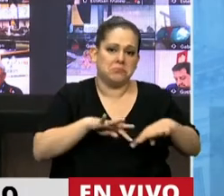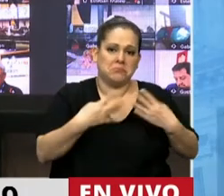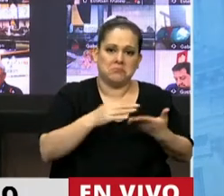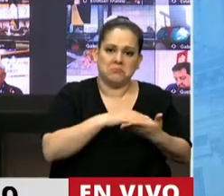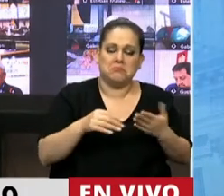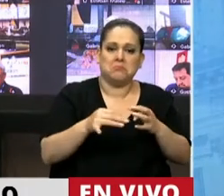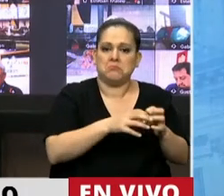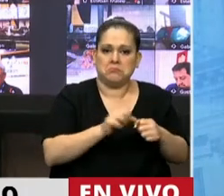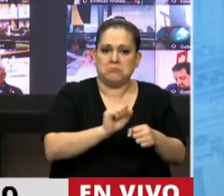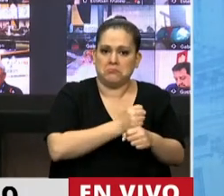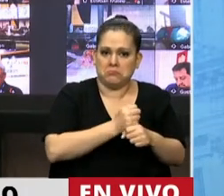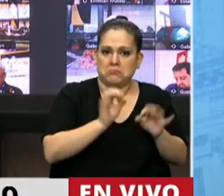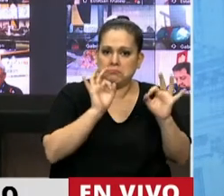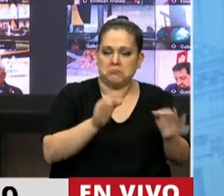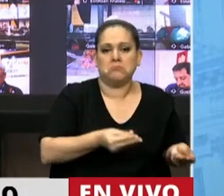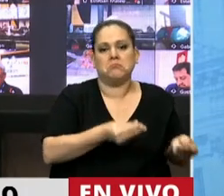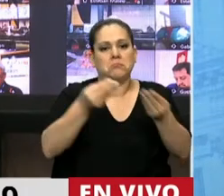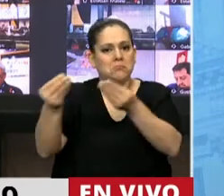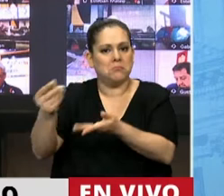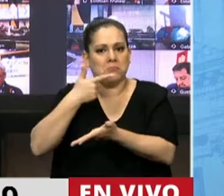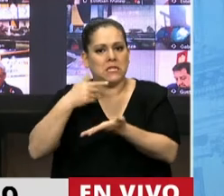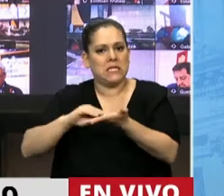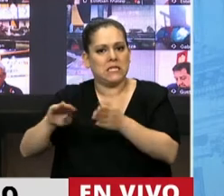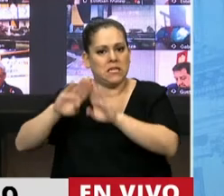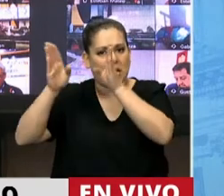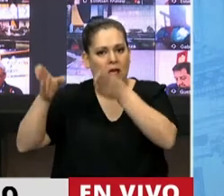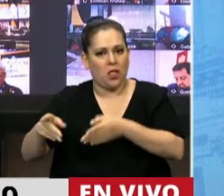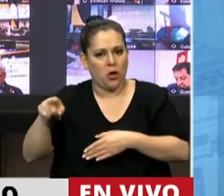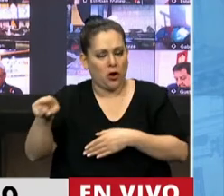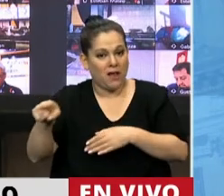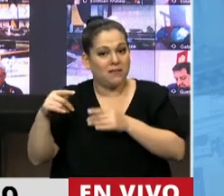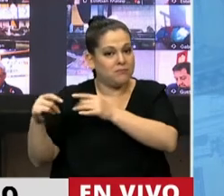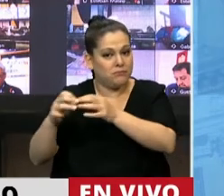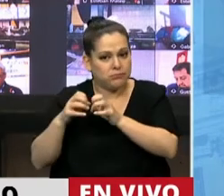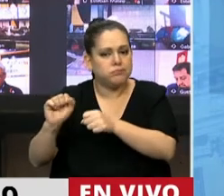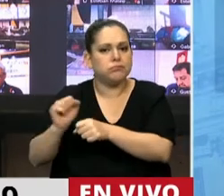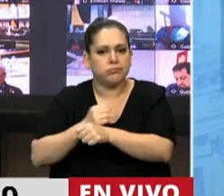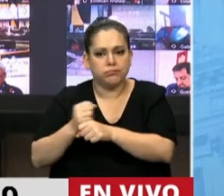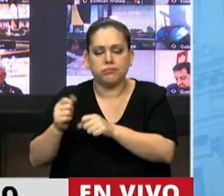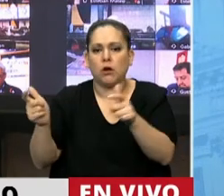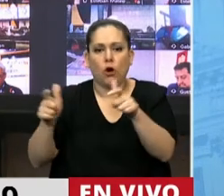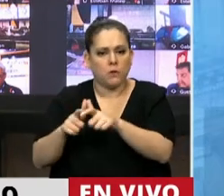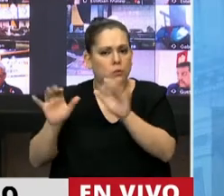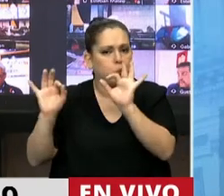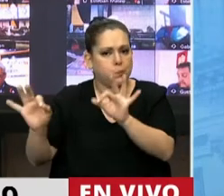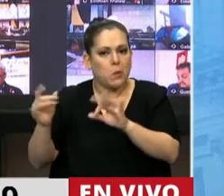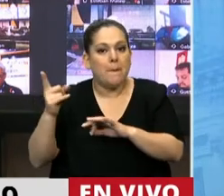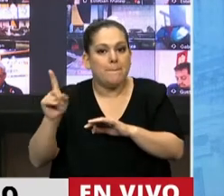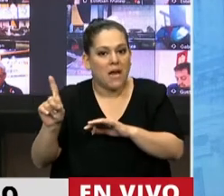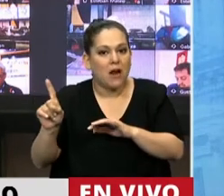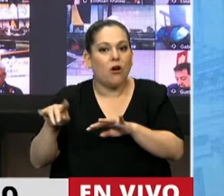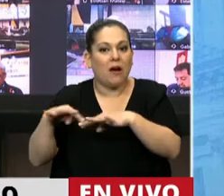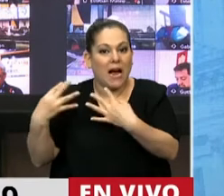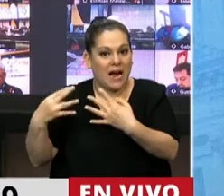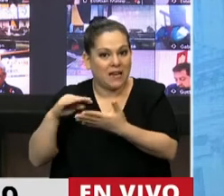presidente, y fue girado a la Cámara de Senadores, donde también tuvo su aprobación en comisiones, pero no llegó a tratarse en el